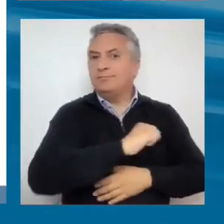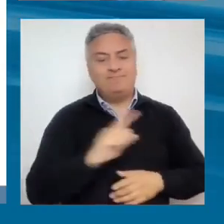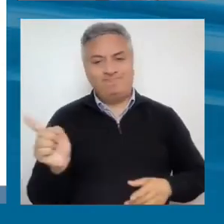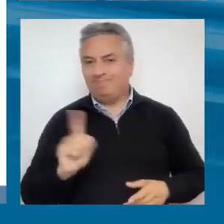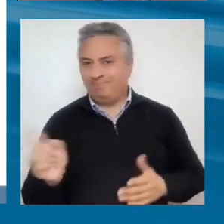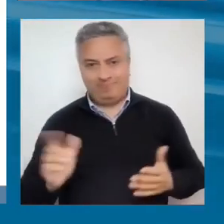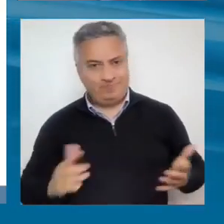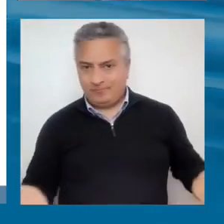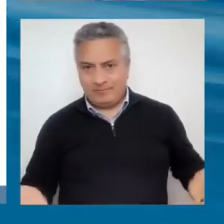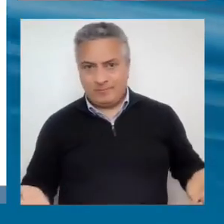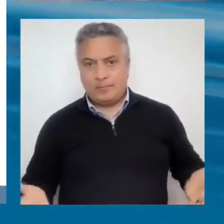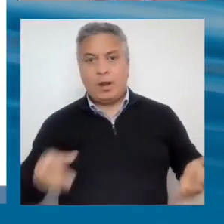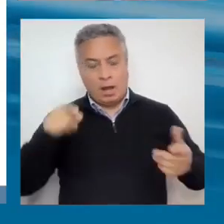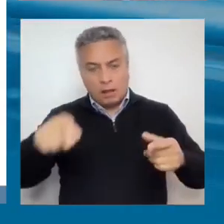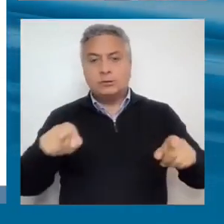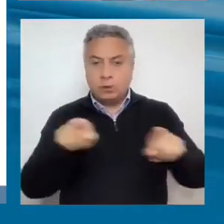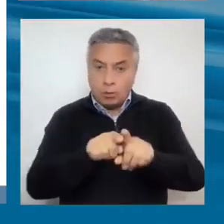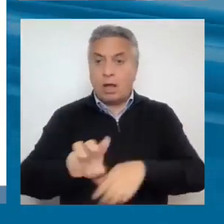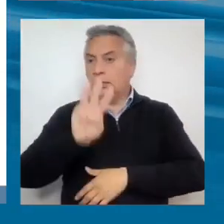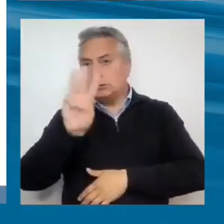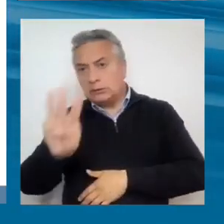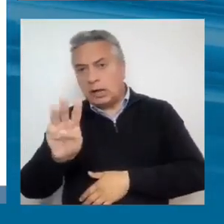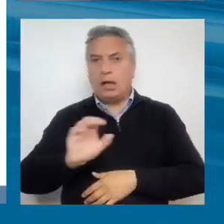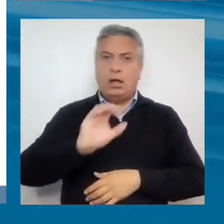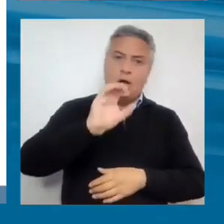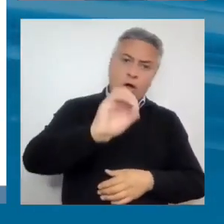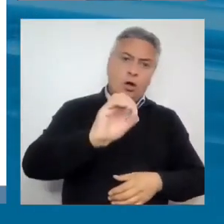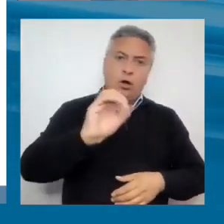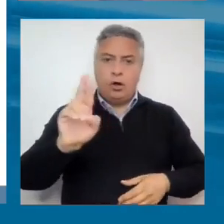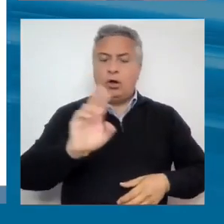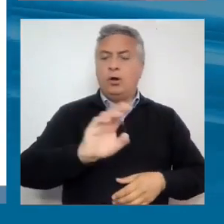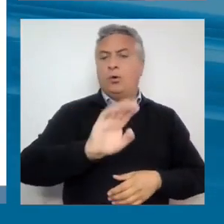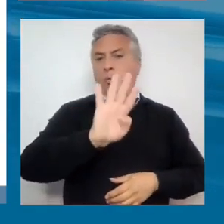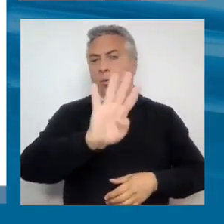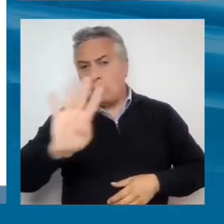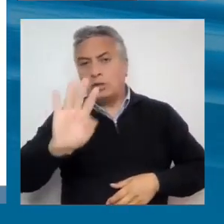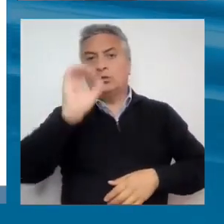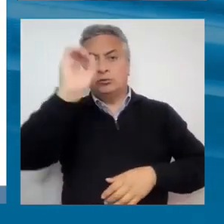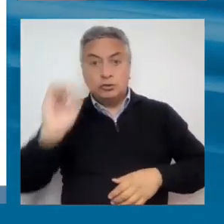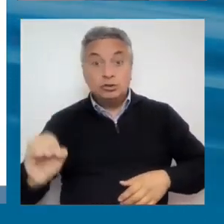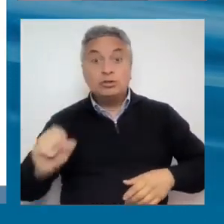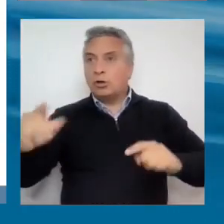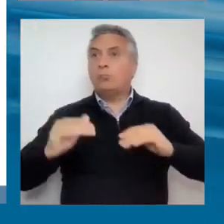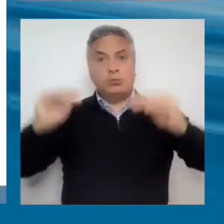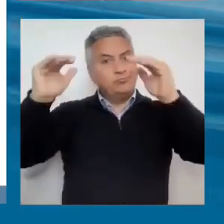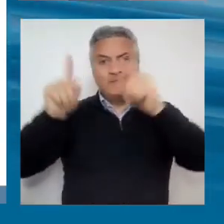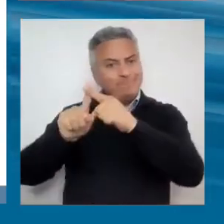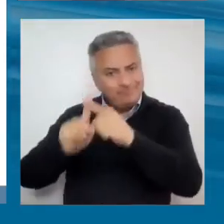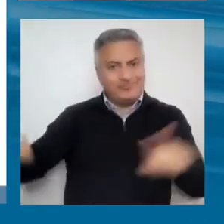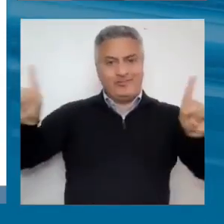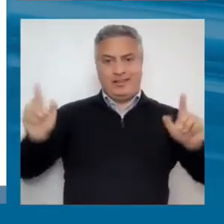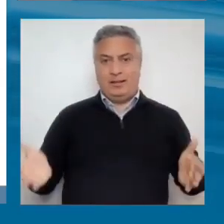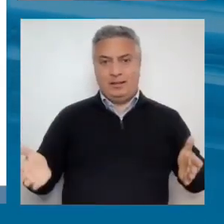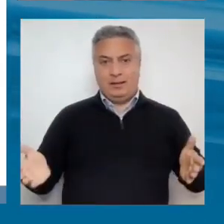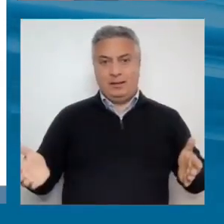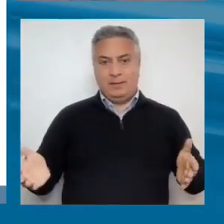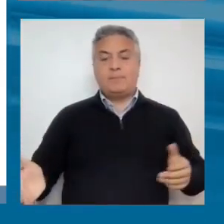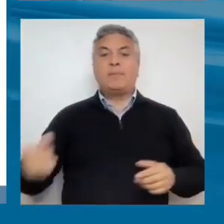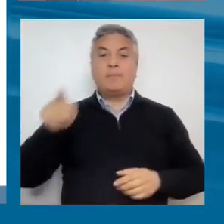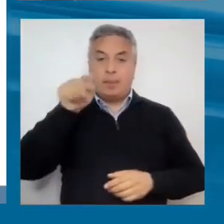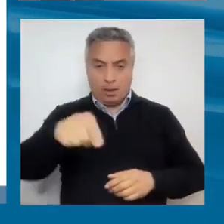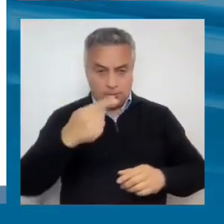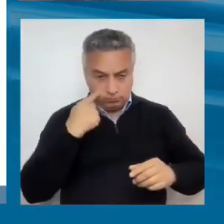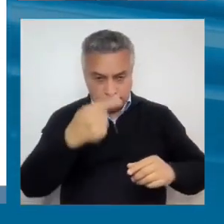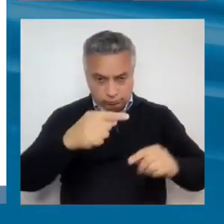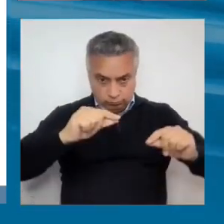un país que crezca a 3, 4 o 5 por ciento que uno que crezca a uno de manera sostenida. Aquí hay un dato, un gráfico de productividad.